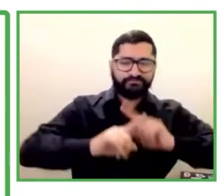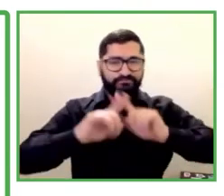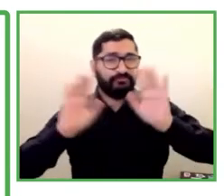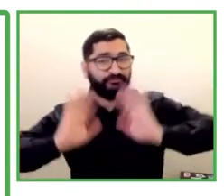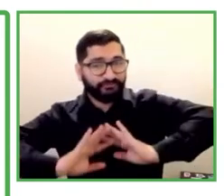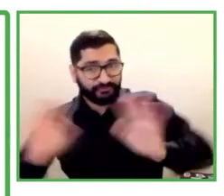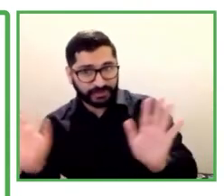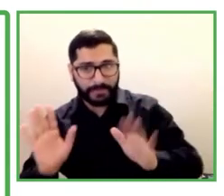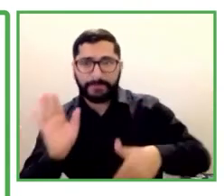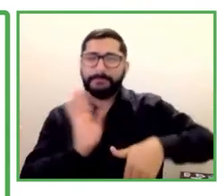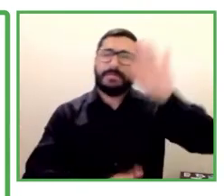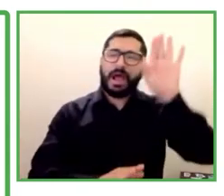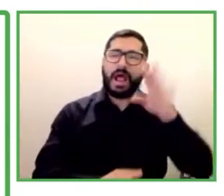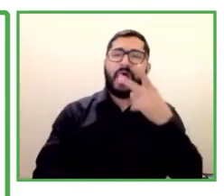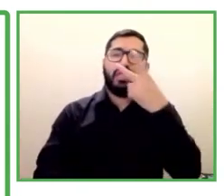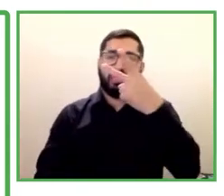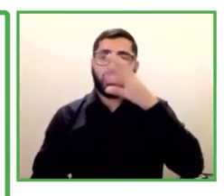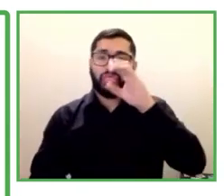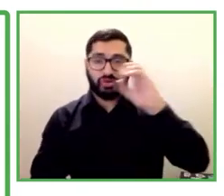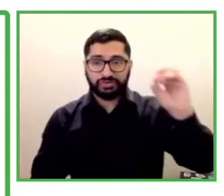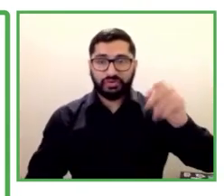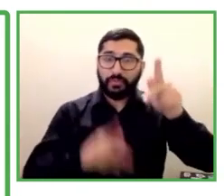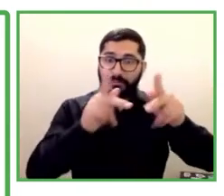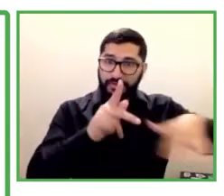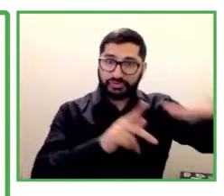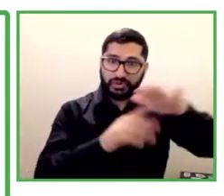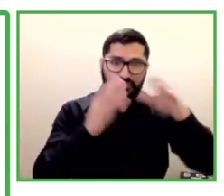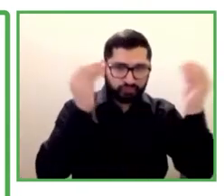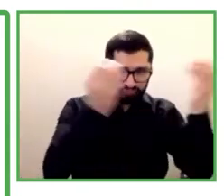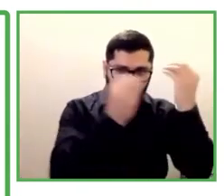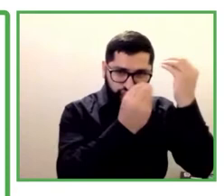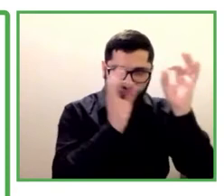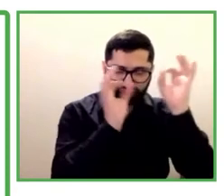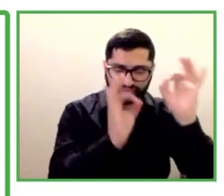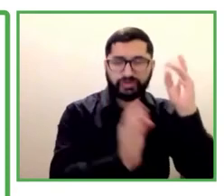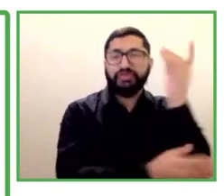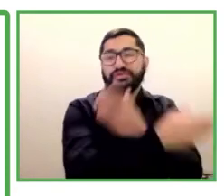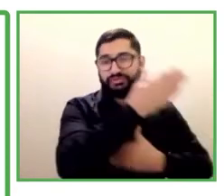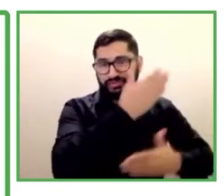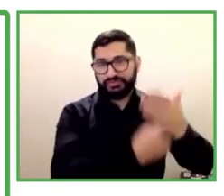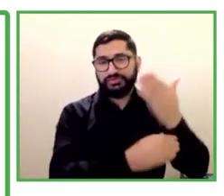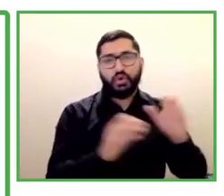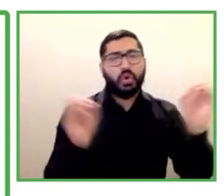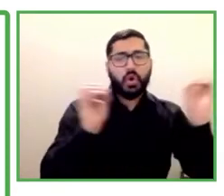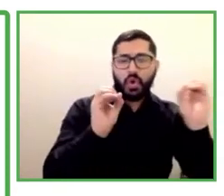con discapacidades y sin en estas poblaciones de Río de Janeiro.